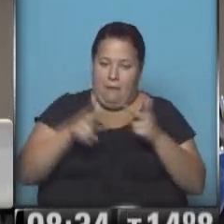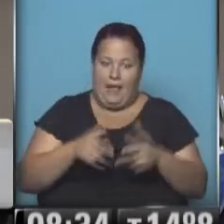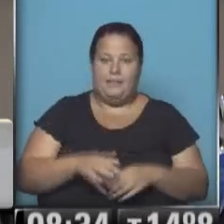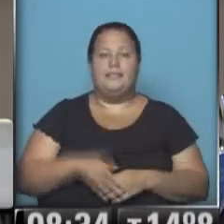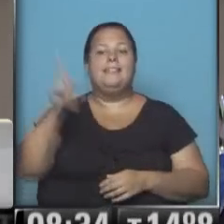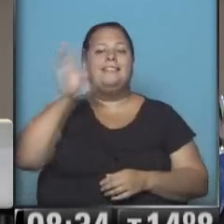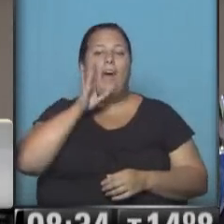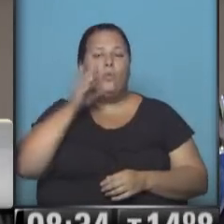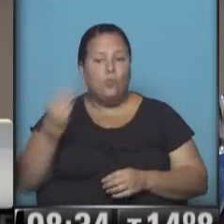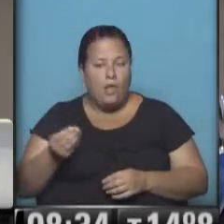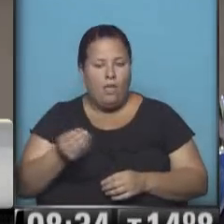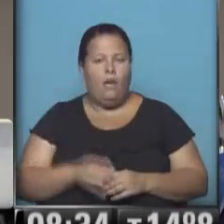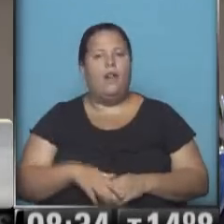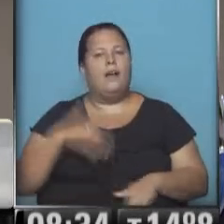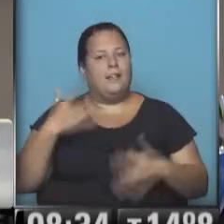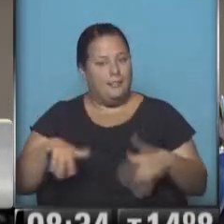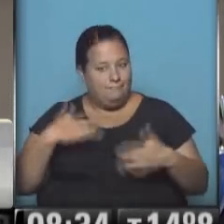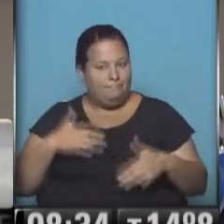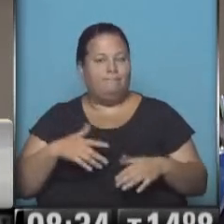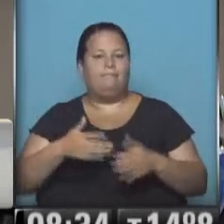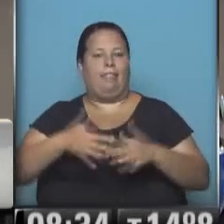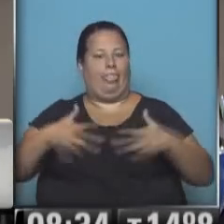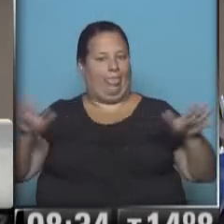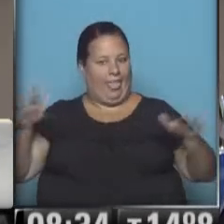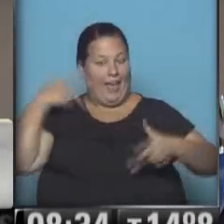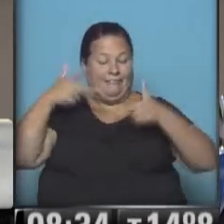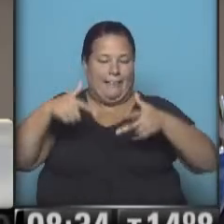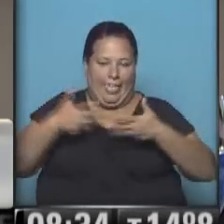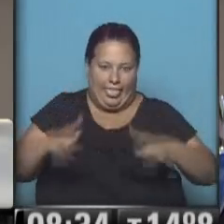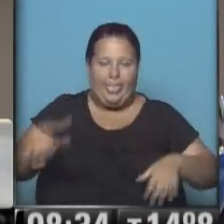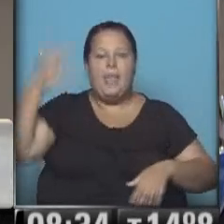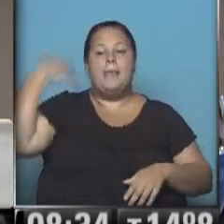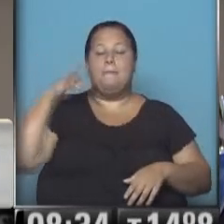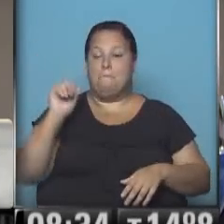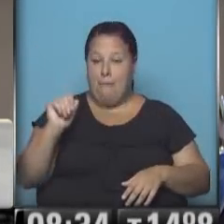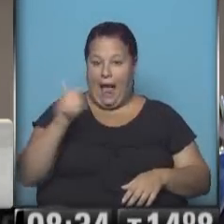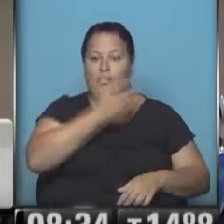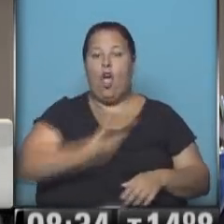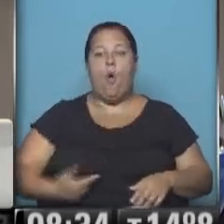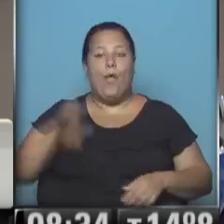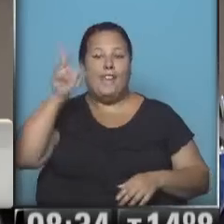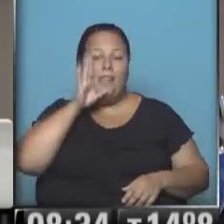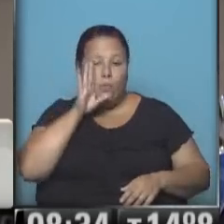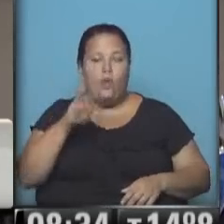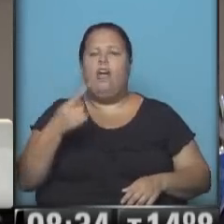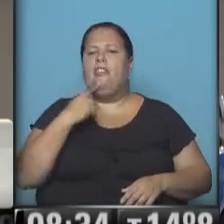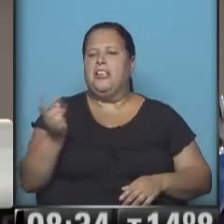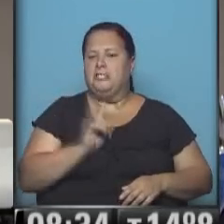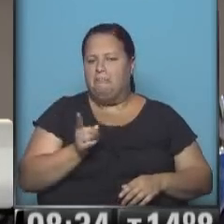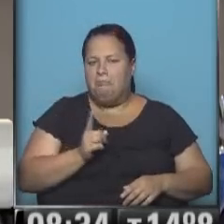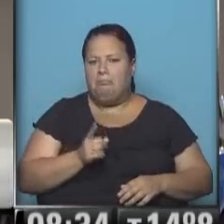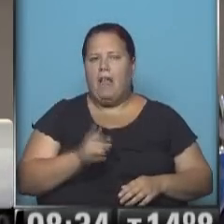haciendo Estados Unidos realmente una marcha atrás en lo que dijo. El martes un funcionario norteamericano dijo que no era